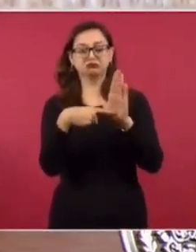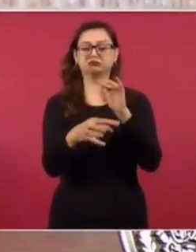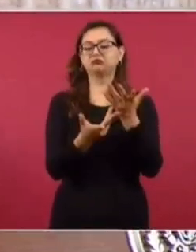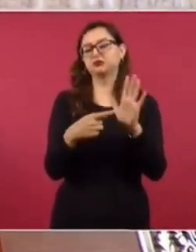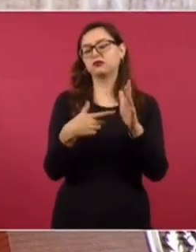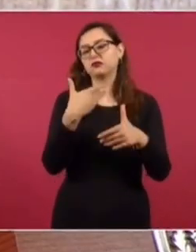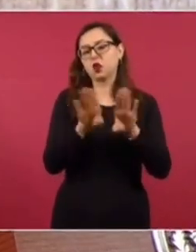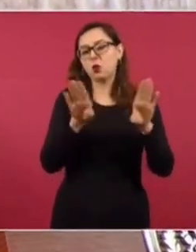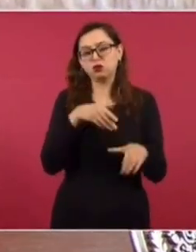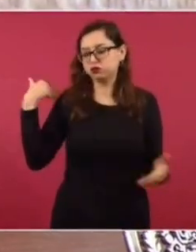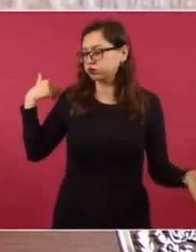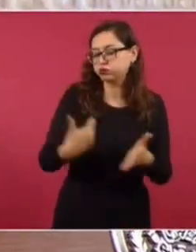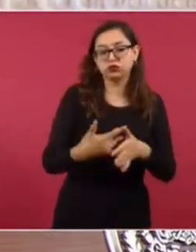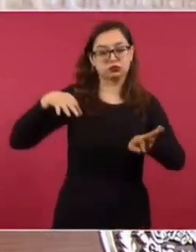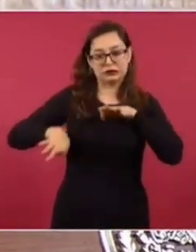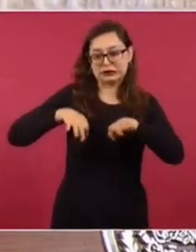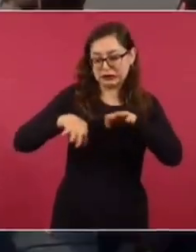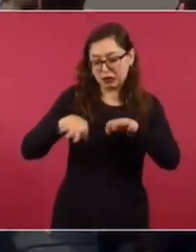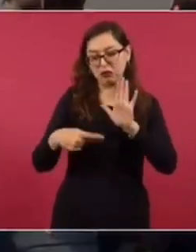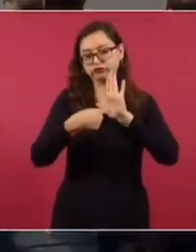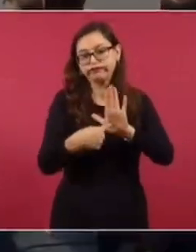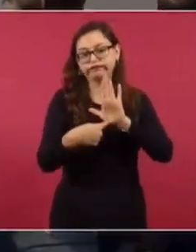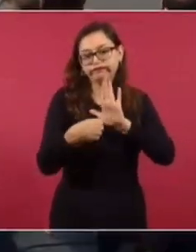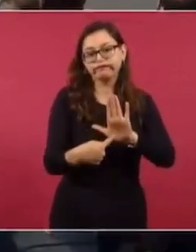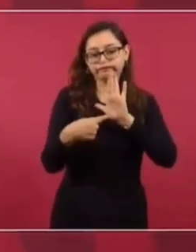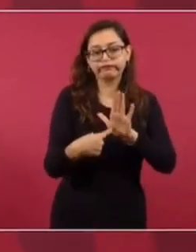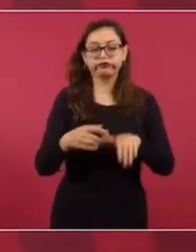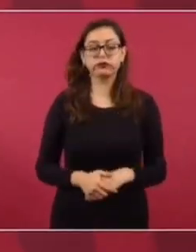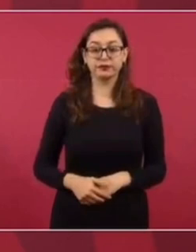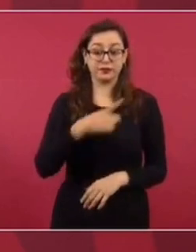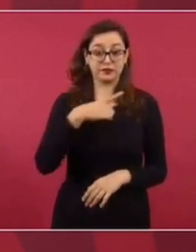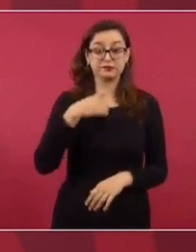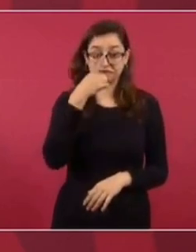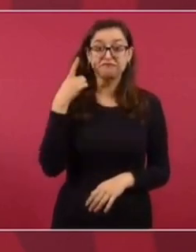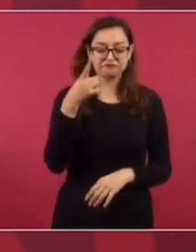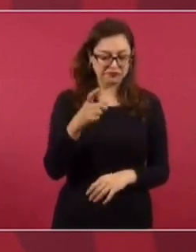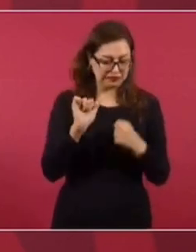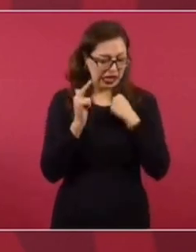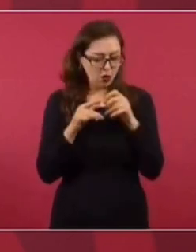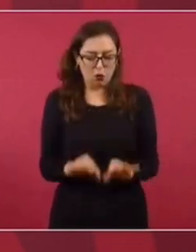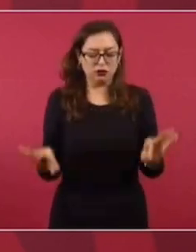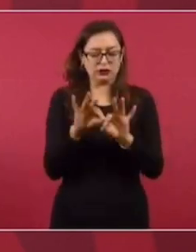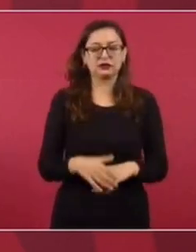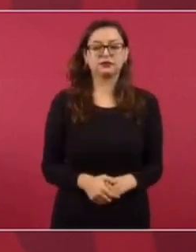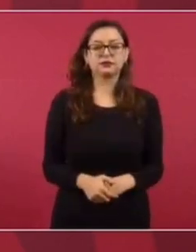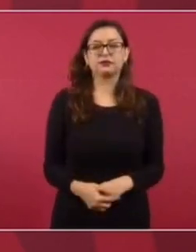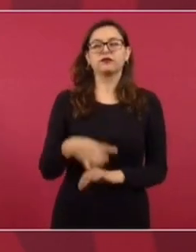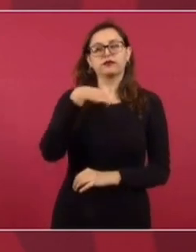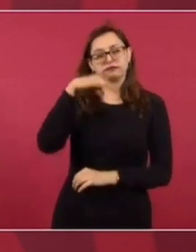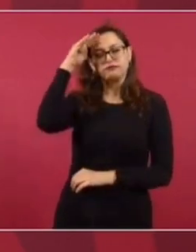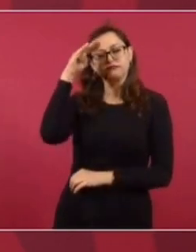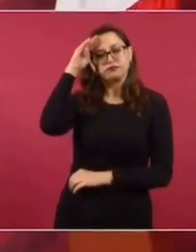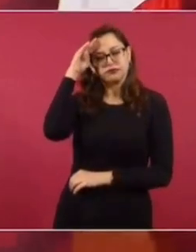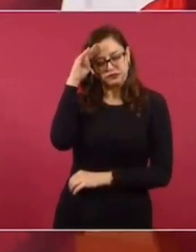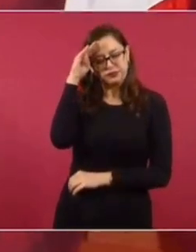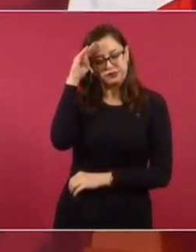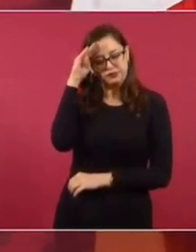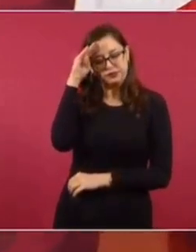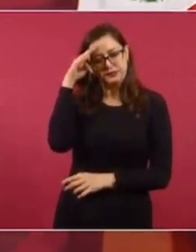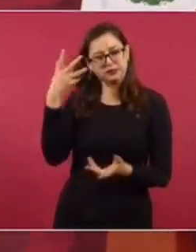hacer algo que no he hecho. Lo adelanto. Muy breve. Voy a definir cómo podríamos denominar,